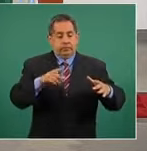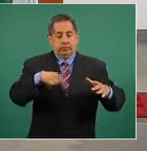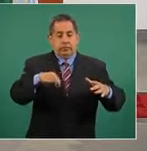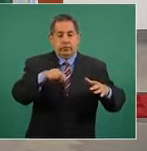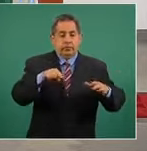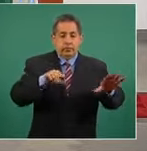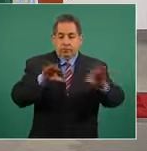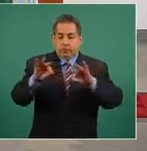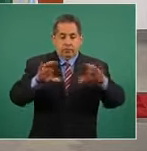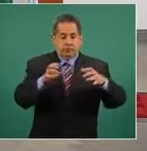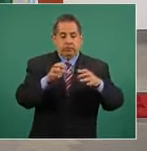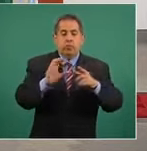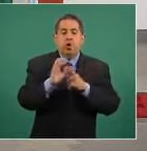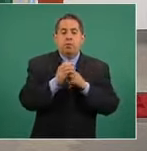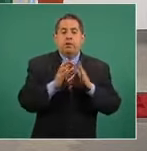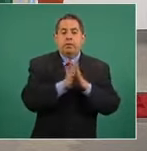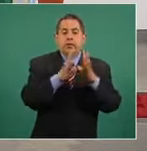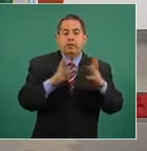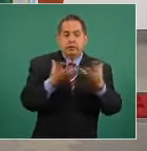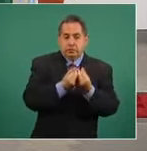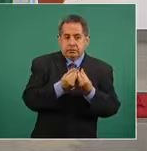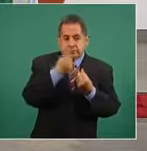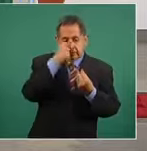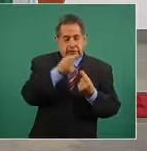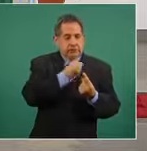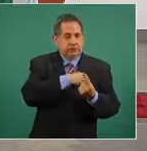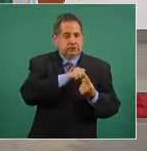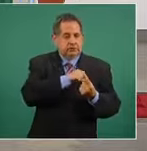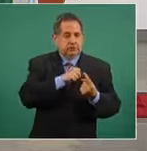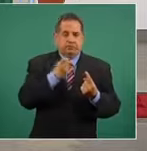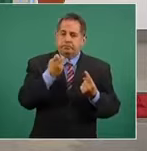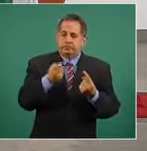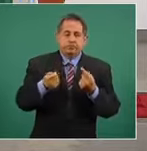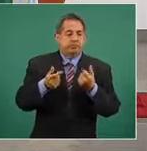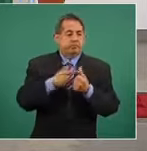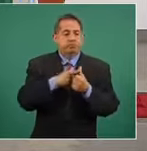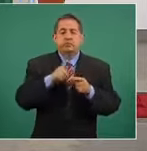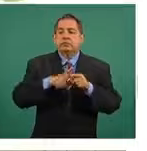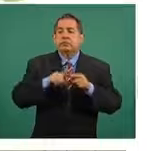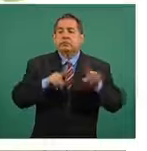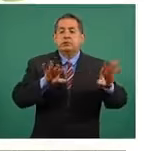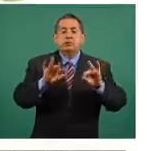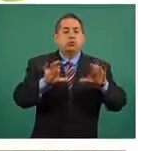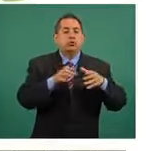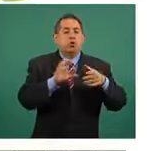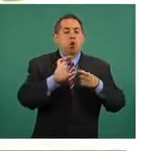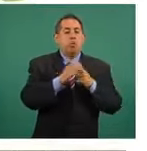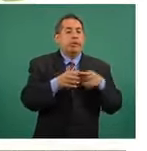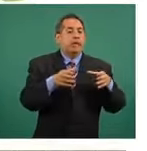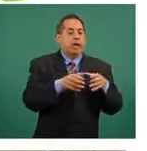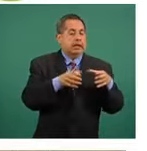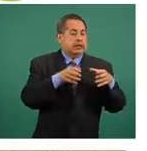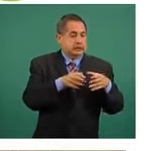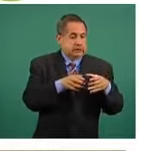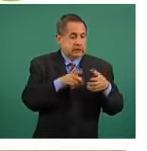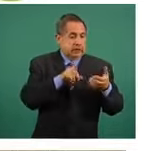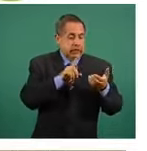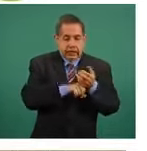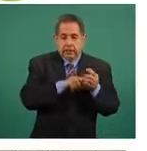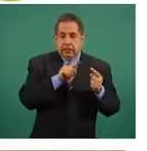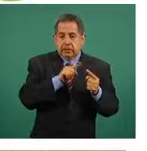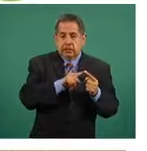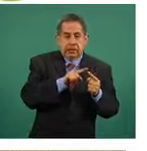participativos de salud escolar es lo primero, en donde va a haber una relación